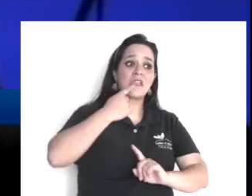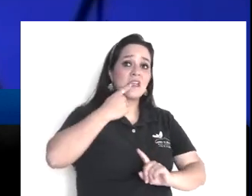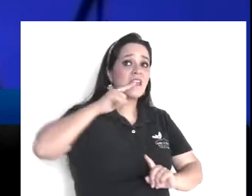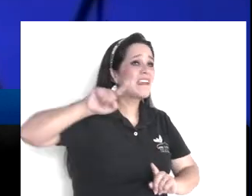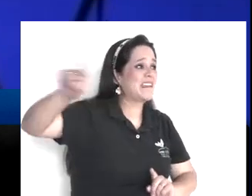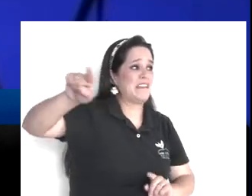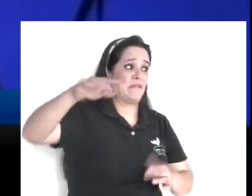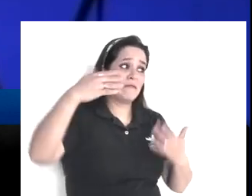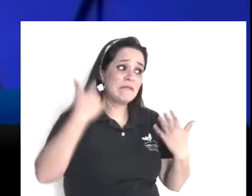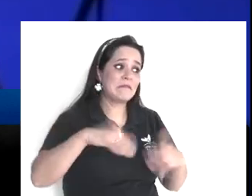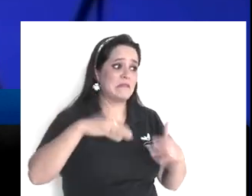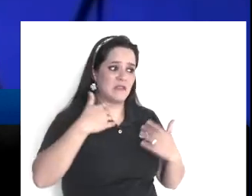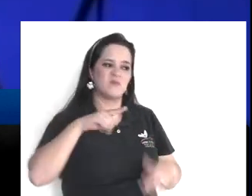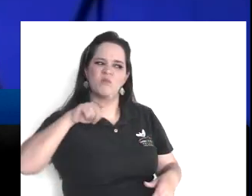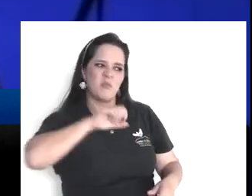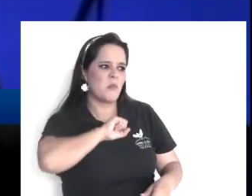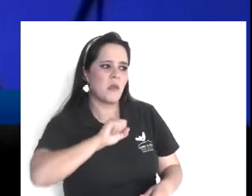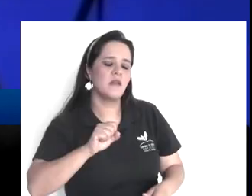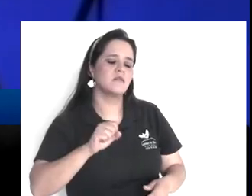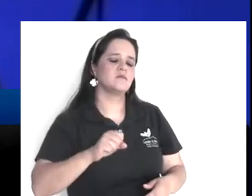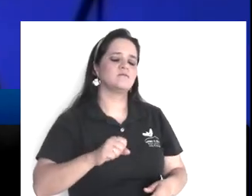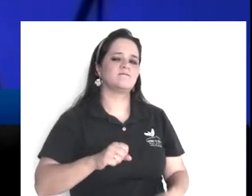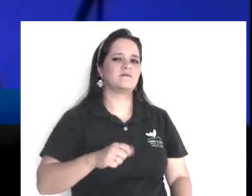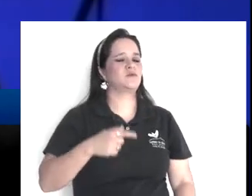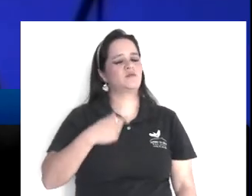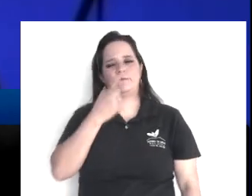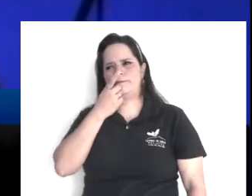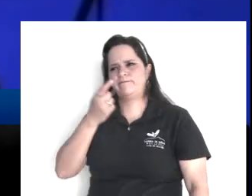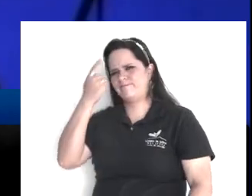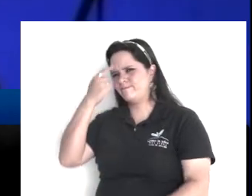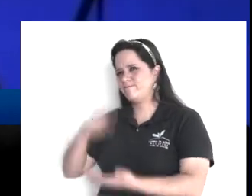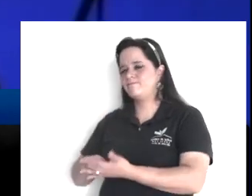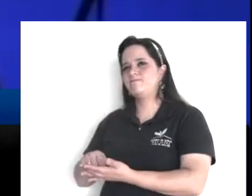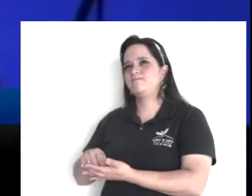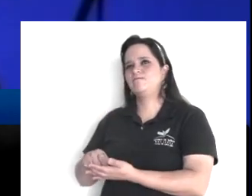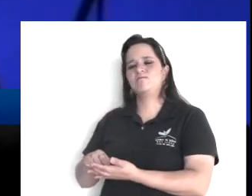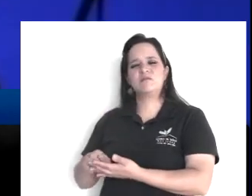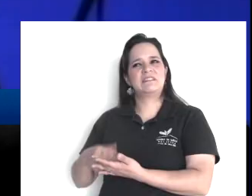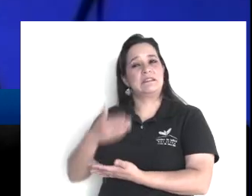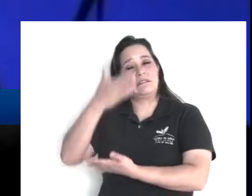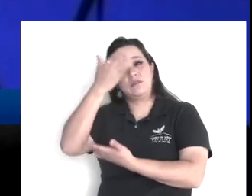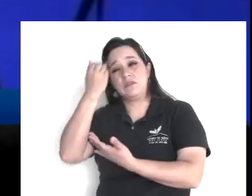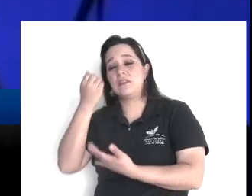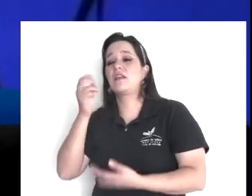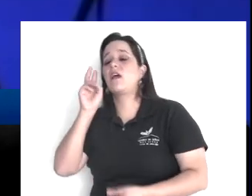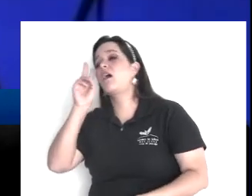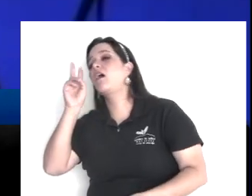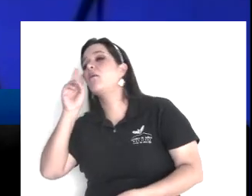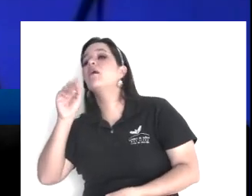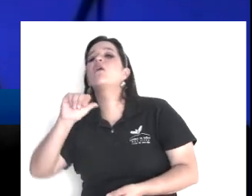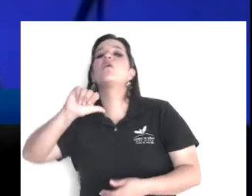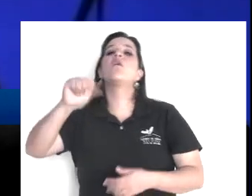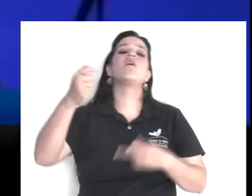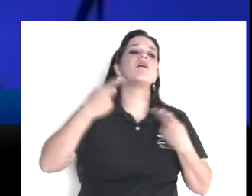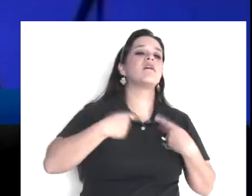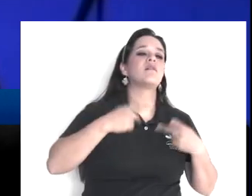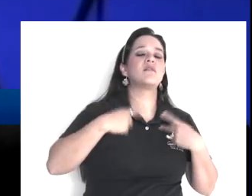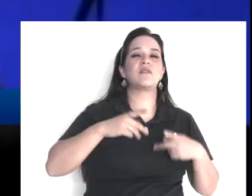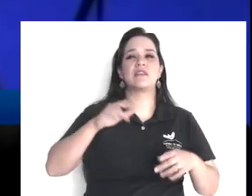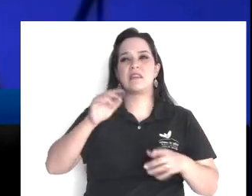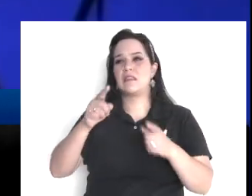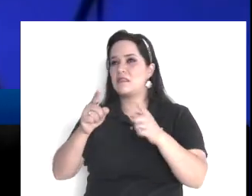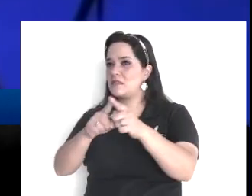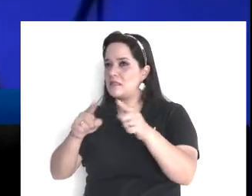solo por el testimonio, de dos o tres testigos, se mantendrá, ¿qué? la acusación,